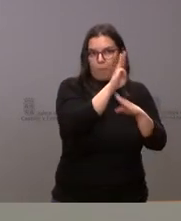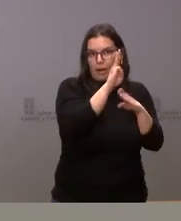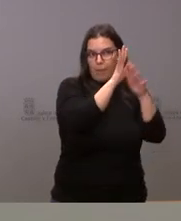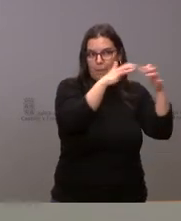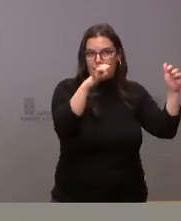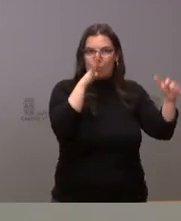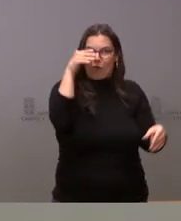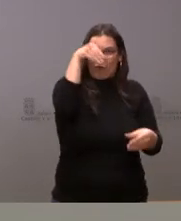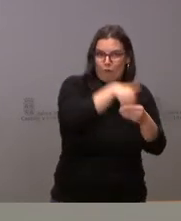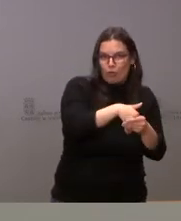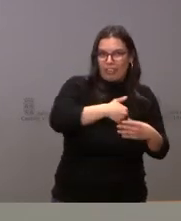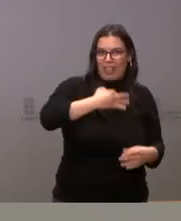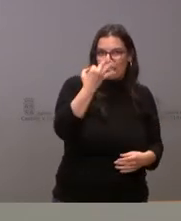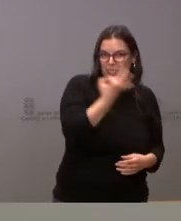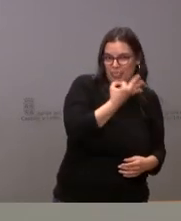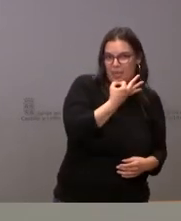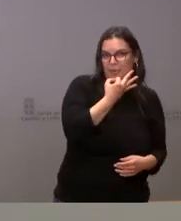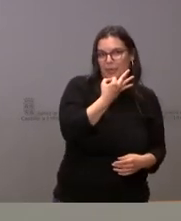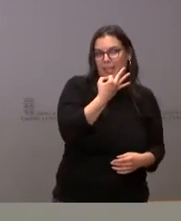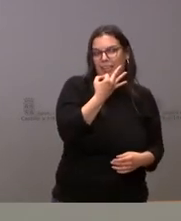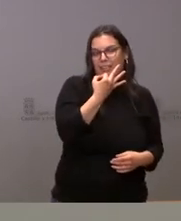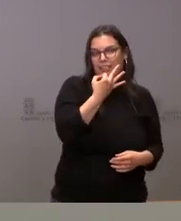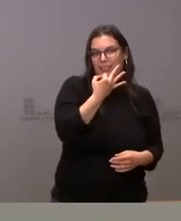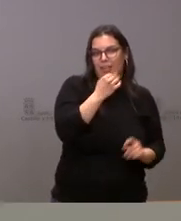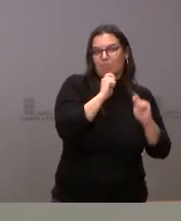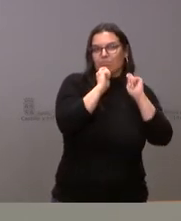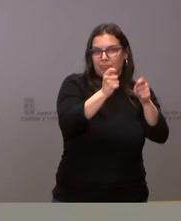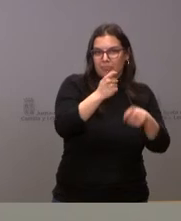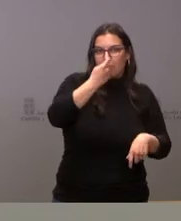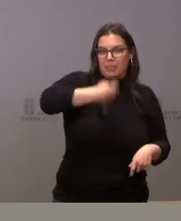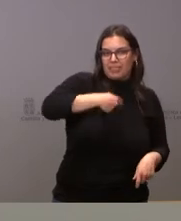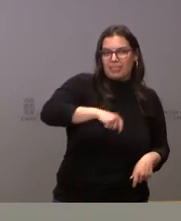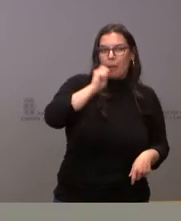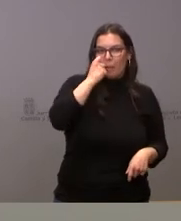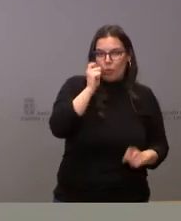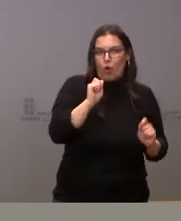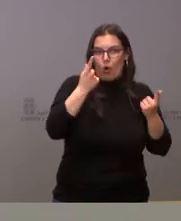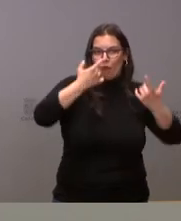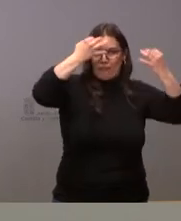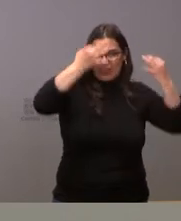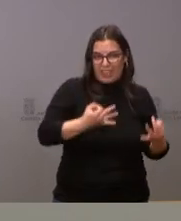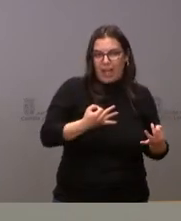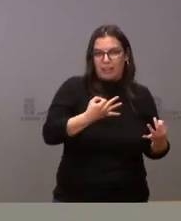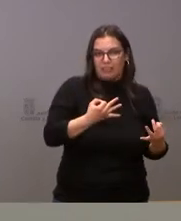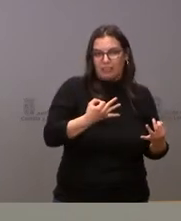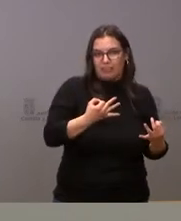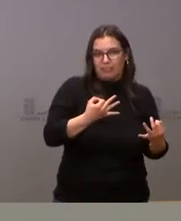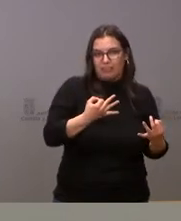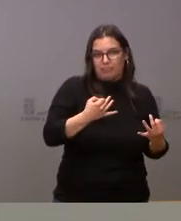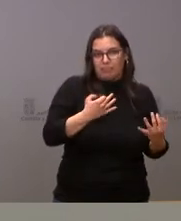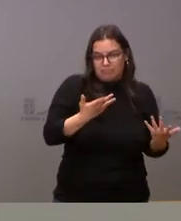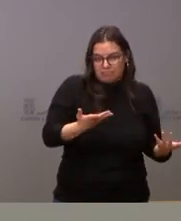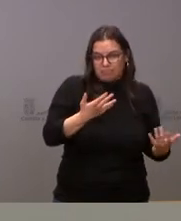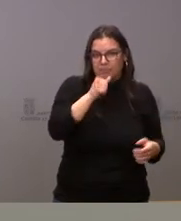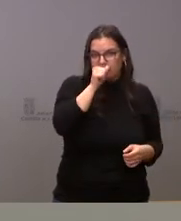decidir, y el que tiene, en su caso, que aprobar la investidura de Alfonso Fernández Mañueco como presidente de la Junta de